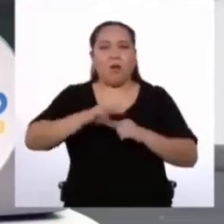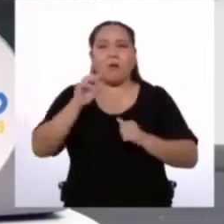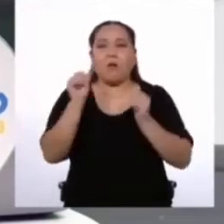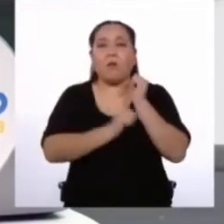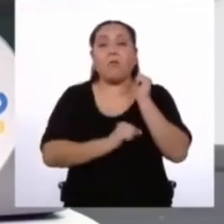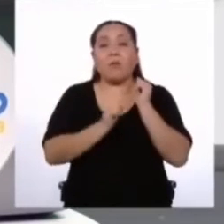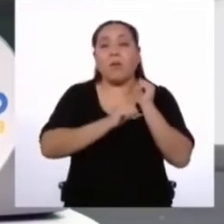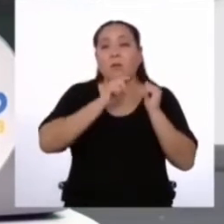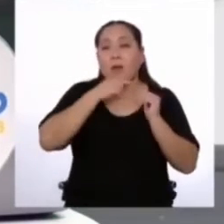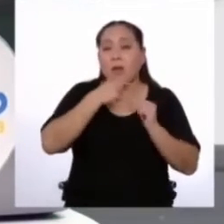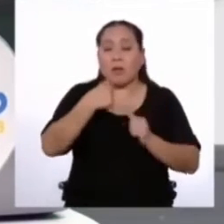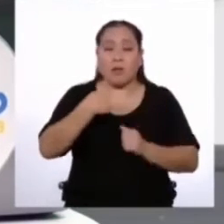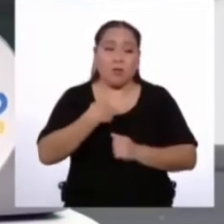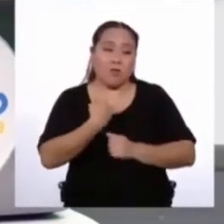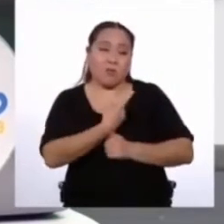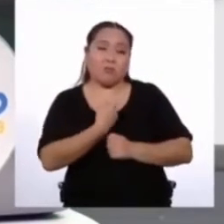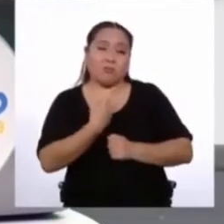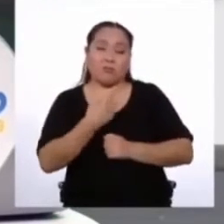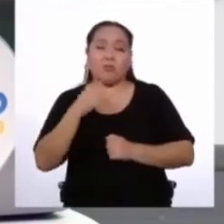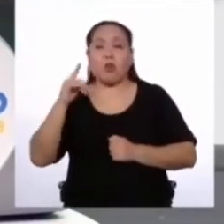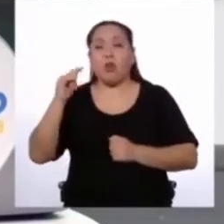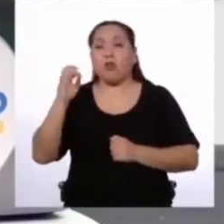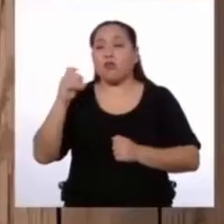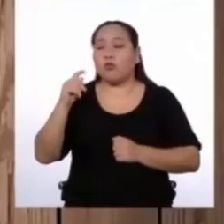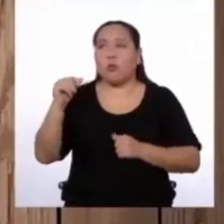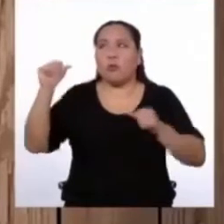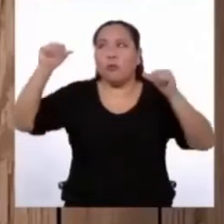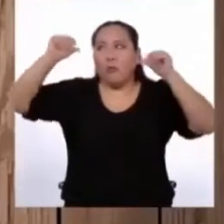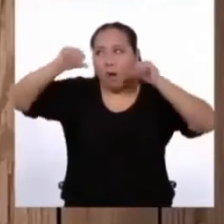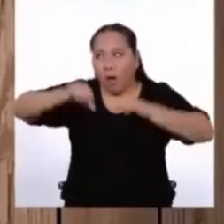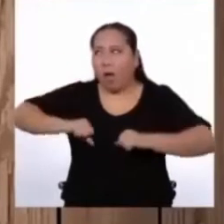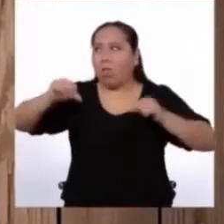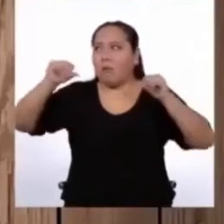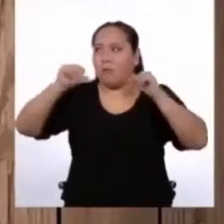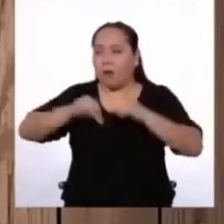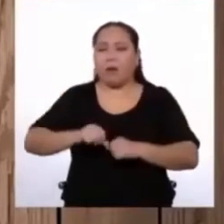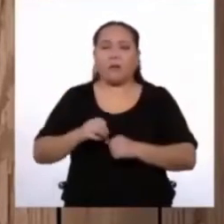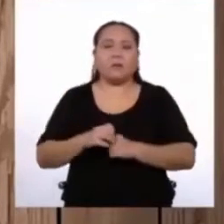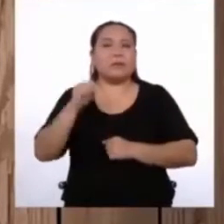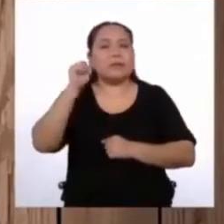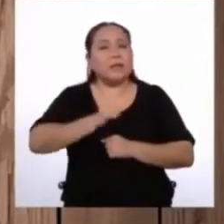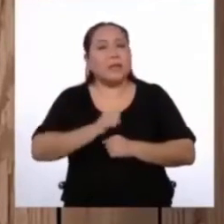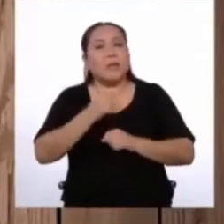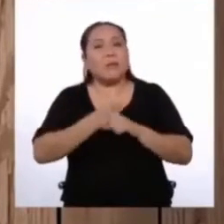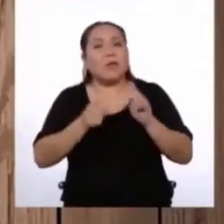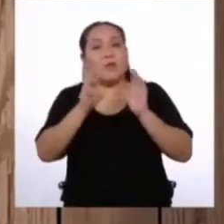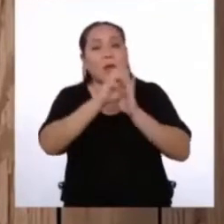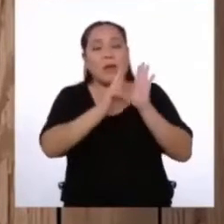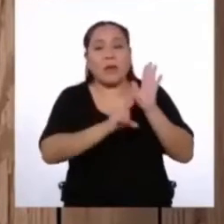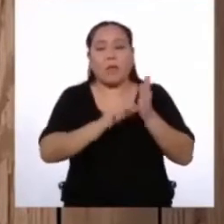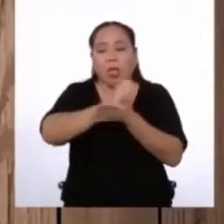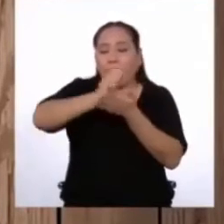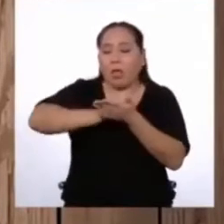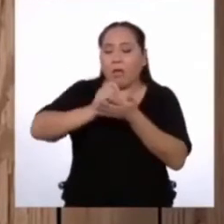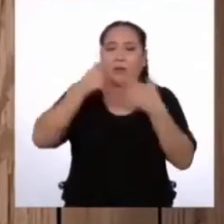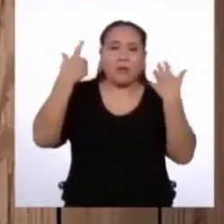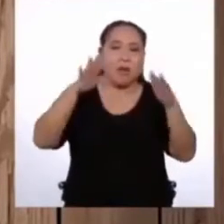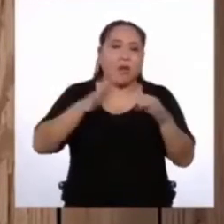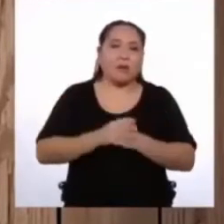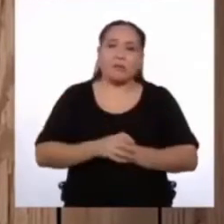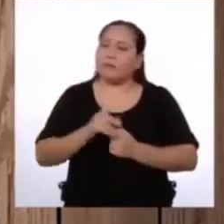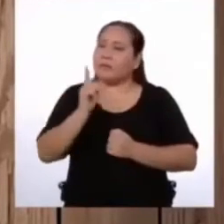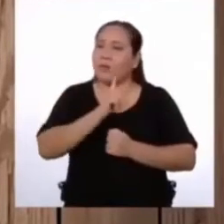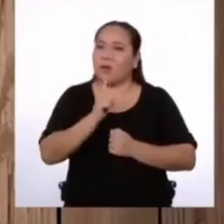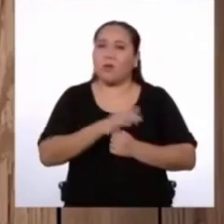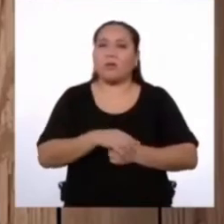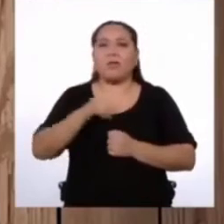hermana y yo con Totó, por ejemplo. Todo un desastre. Claro, pero un reglamento no puede ser escrito así nomás, sino que tiene que